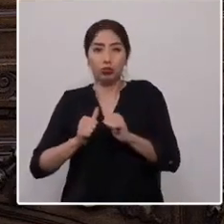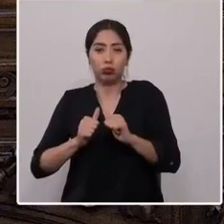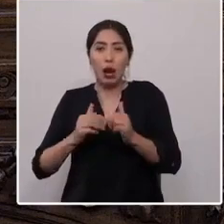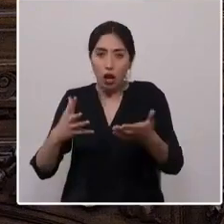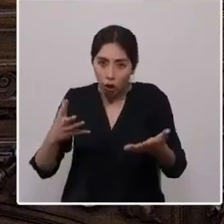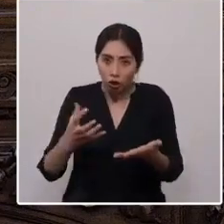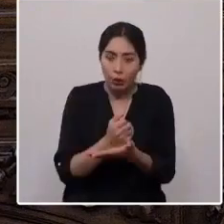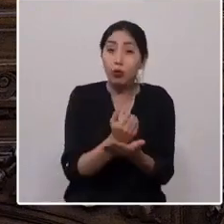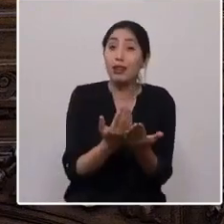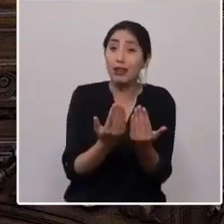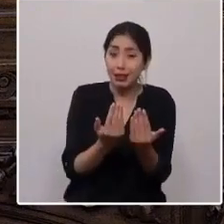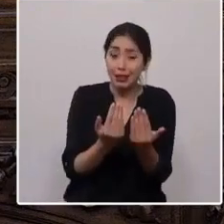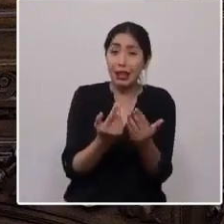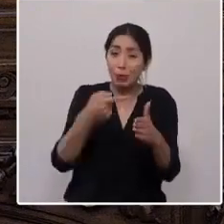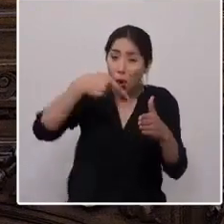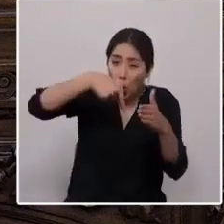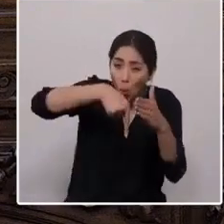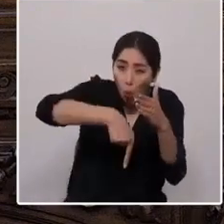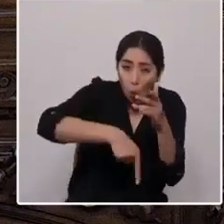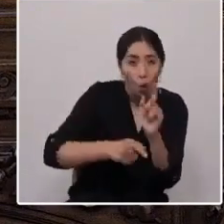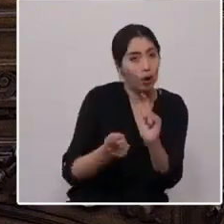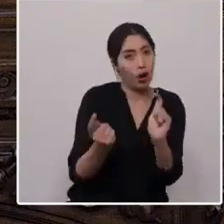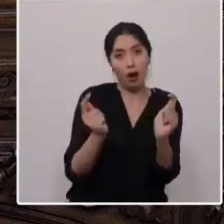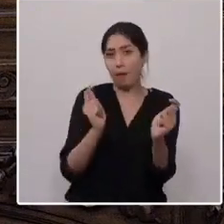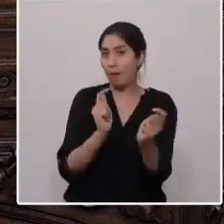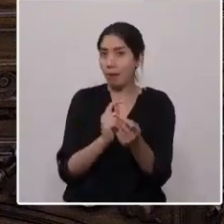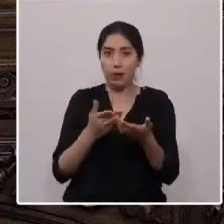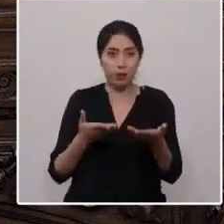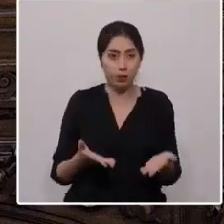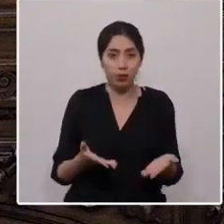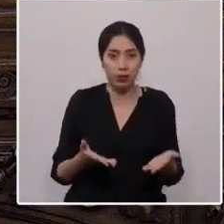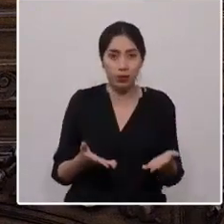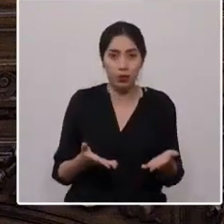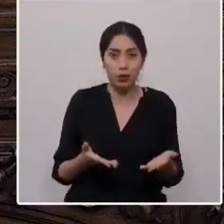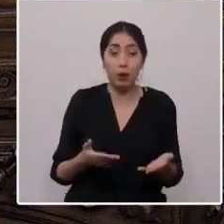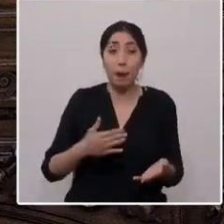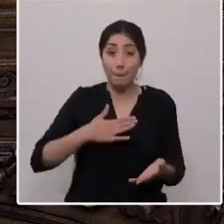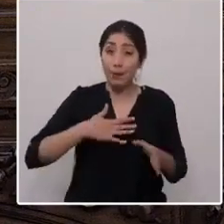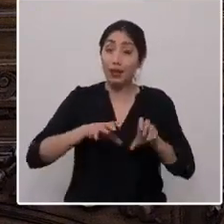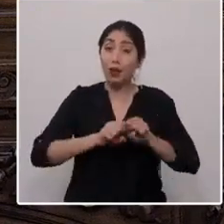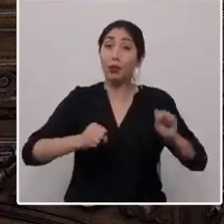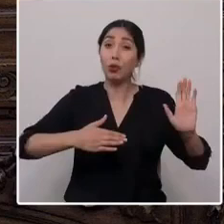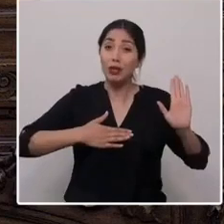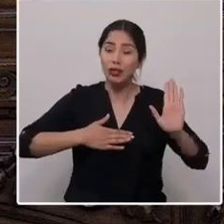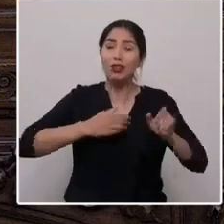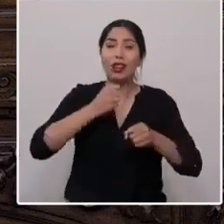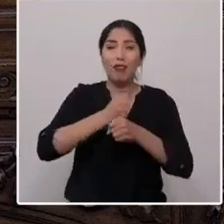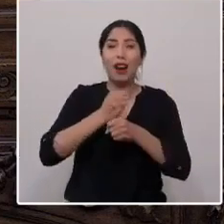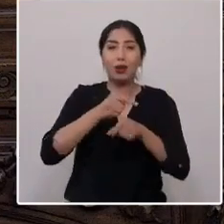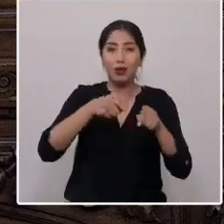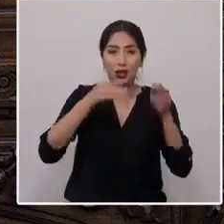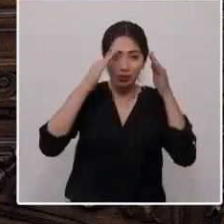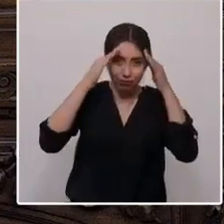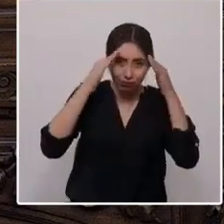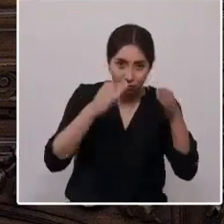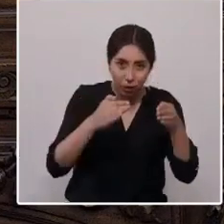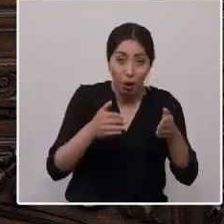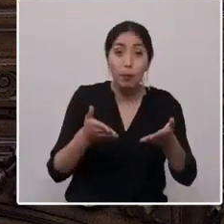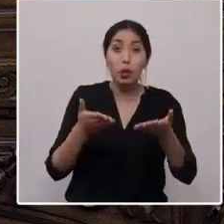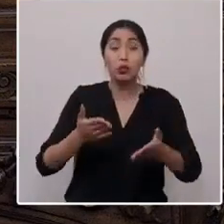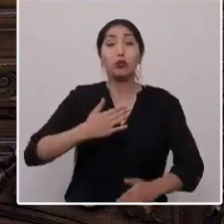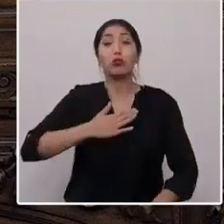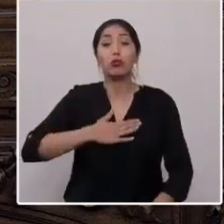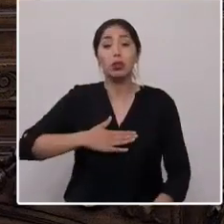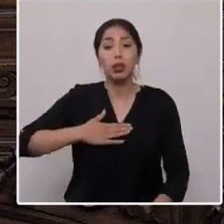profundos. Y por eso mi compromiso ha sido siempre trabajar por estos cambios. Es por esto que quisiera destacar